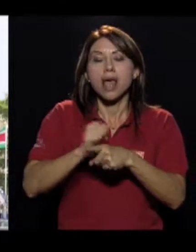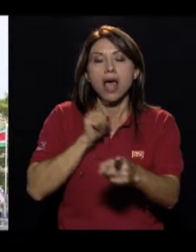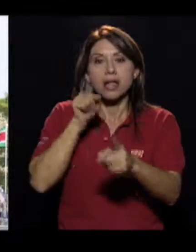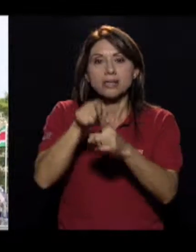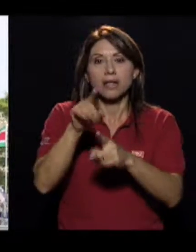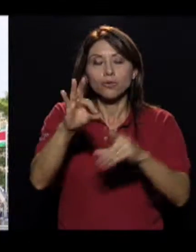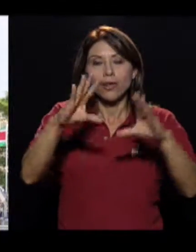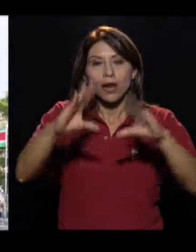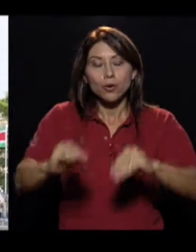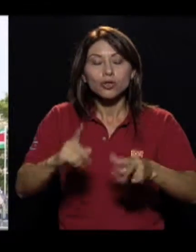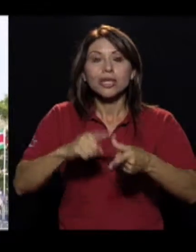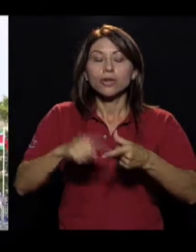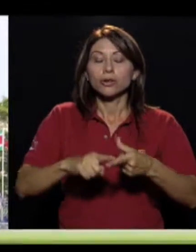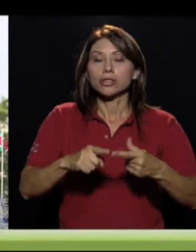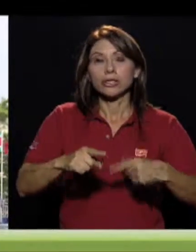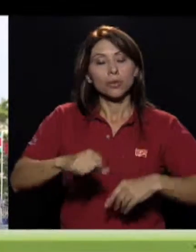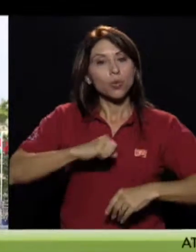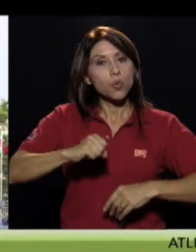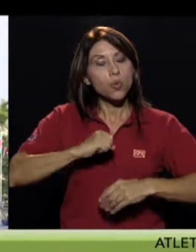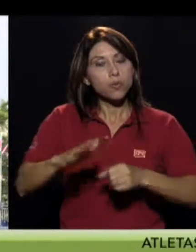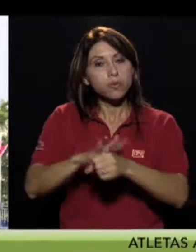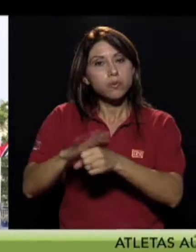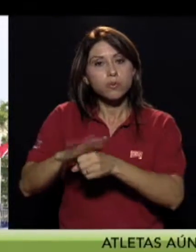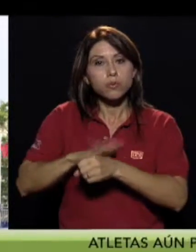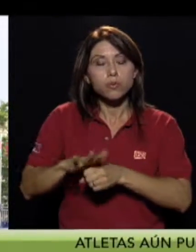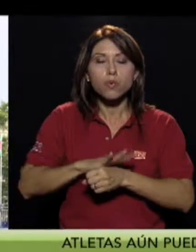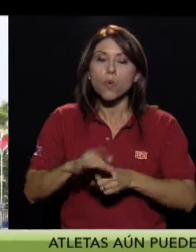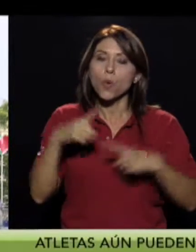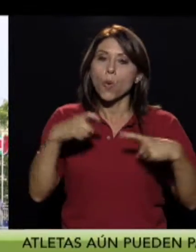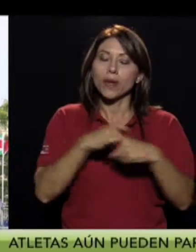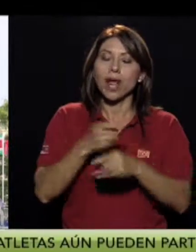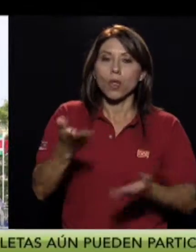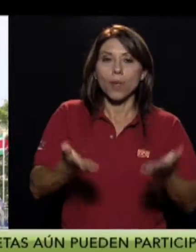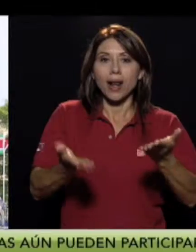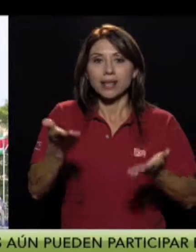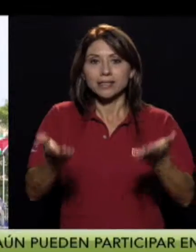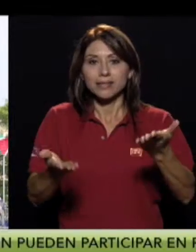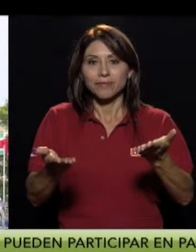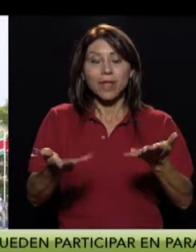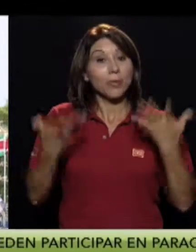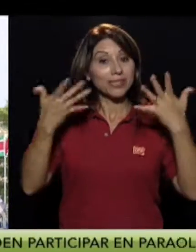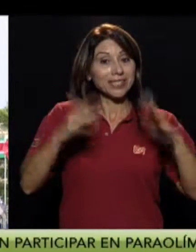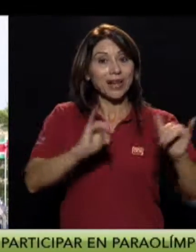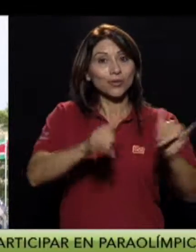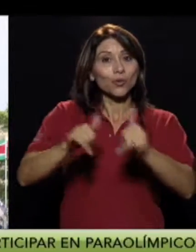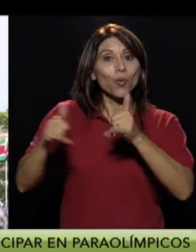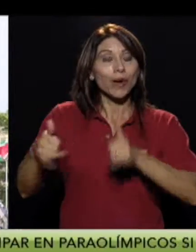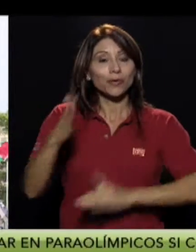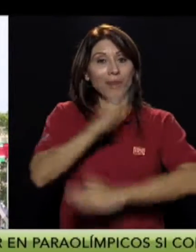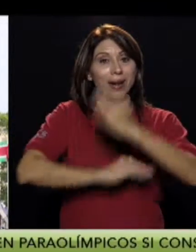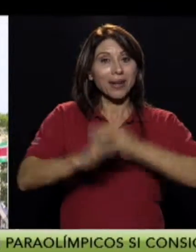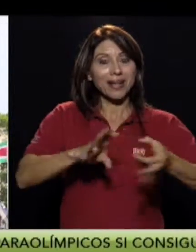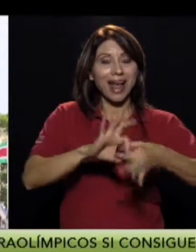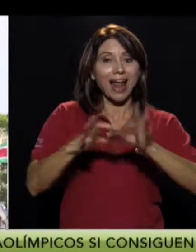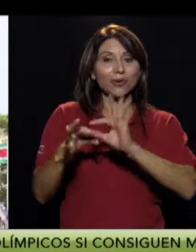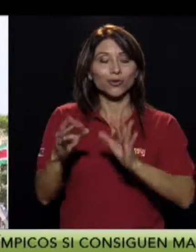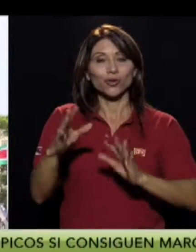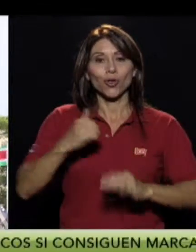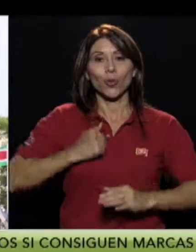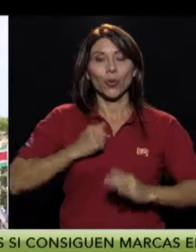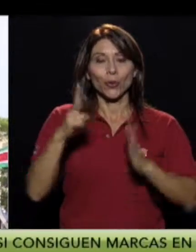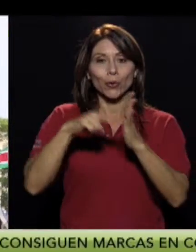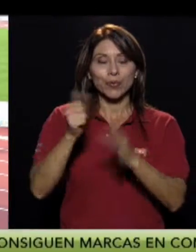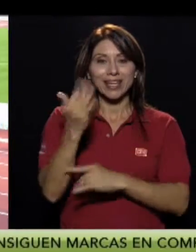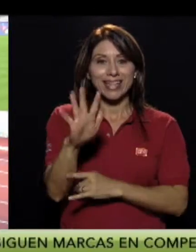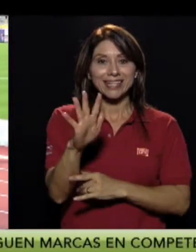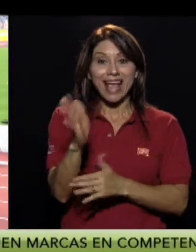balance. Después de enfrentarse a los retos de los Juegos Parapanamericanos Toronto 2015, algunos de nuestros atletas se preparan